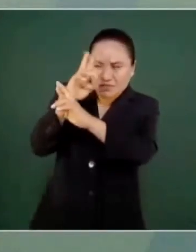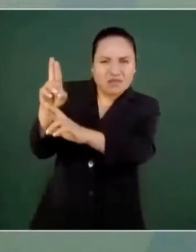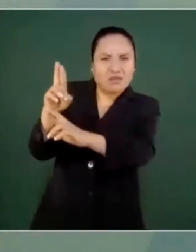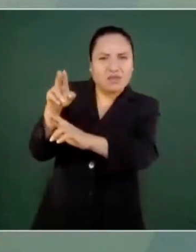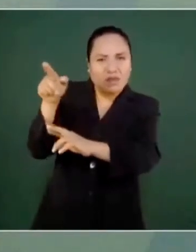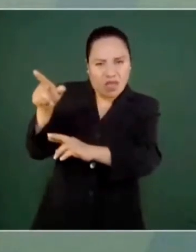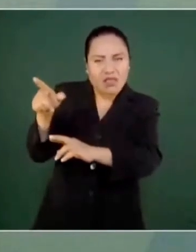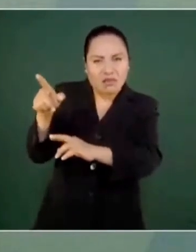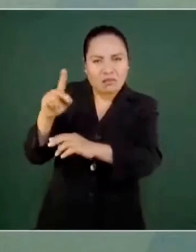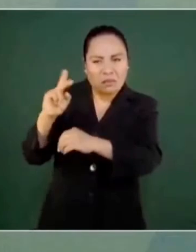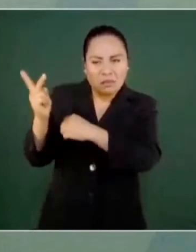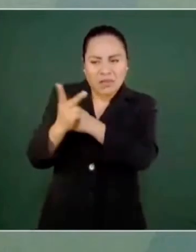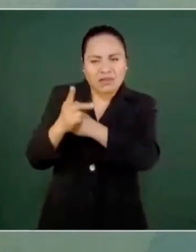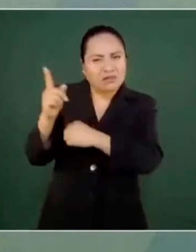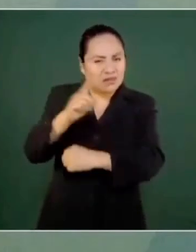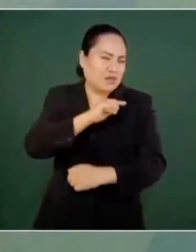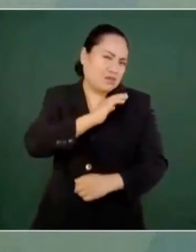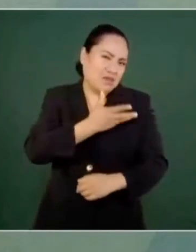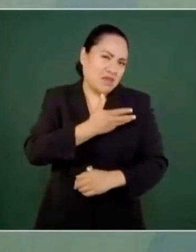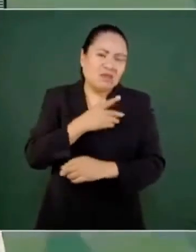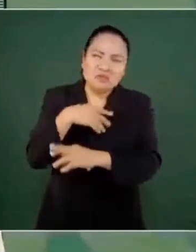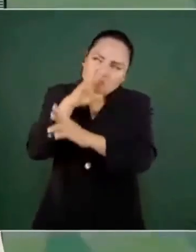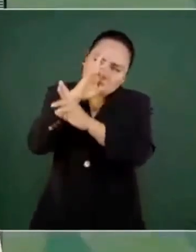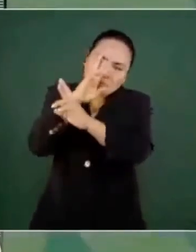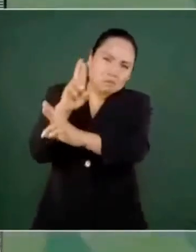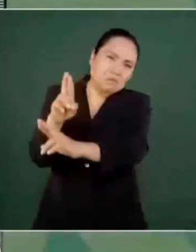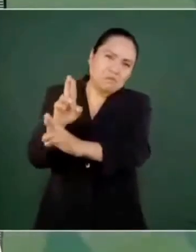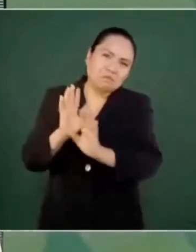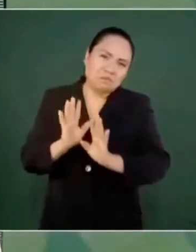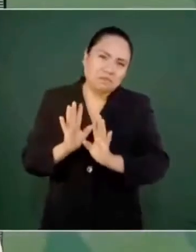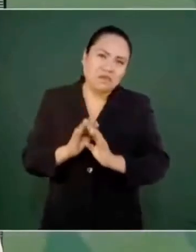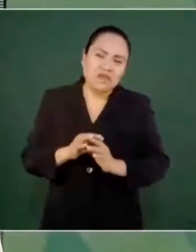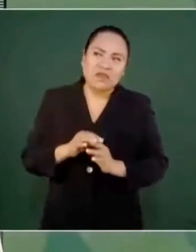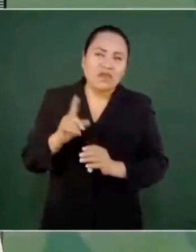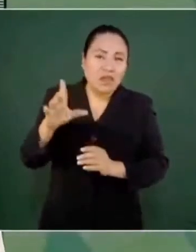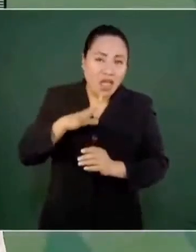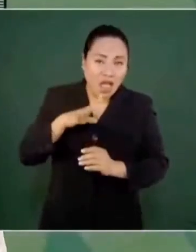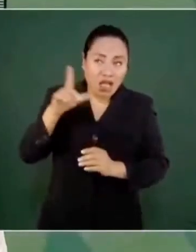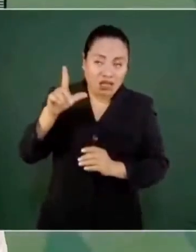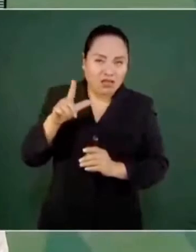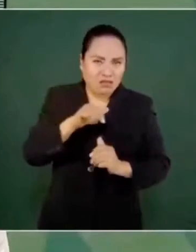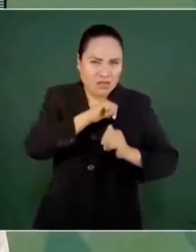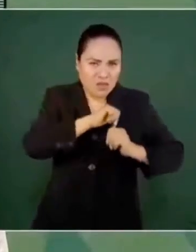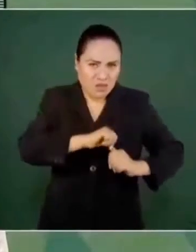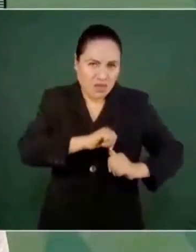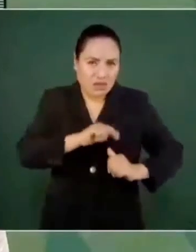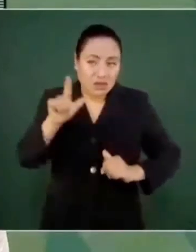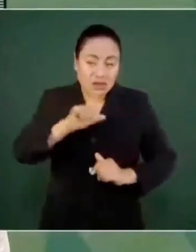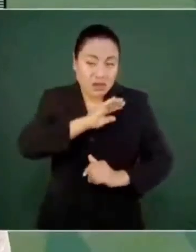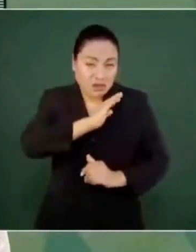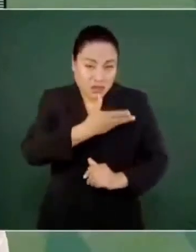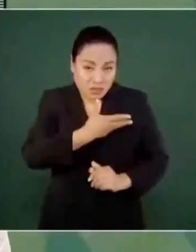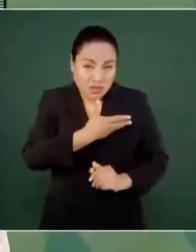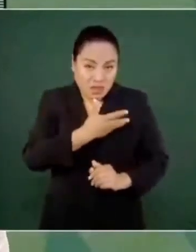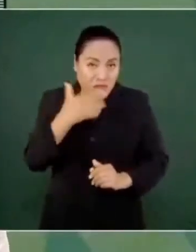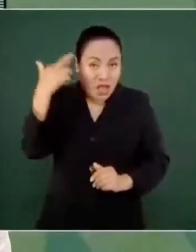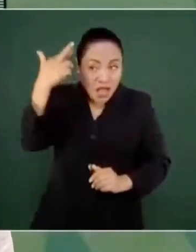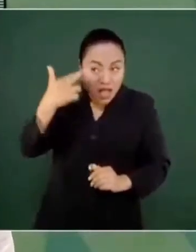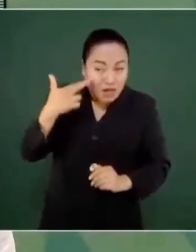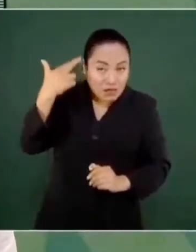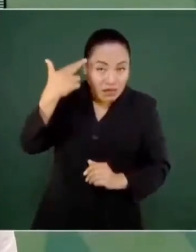español y una cosa es el gobierno de España y su monarquía,